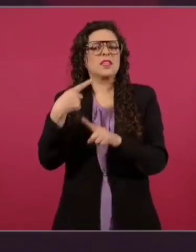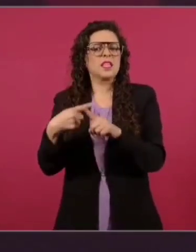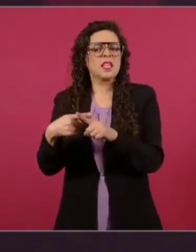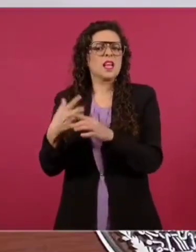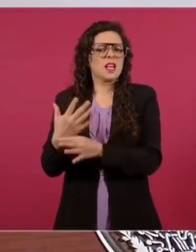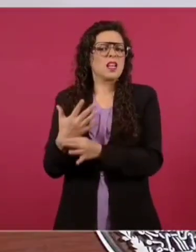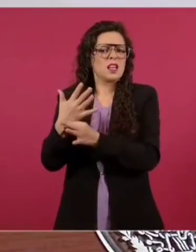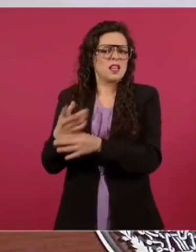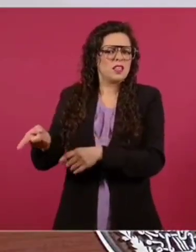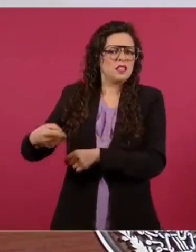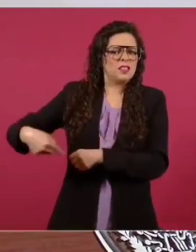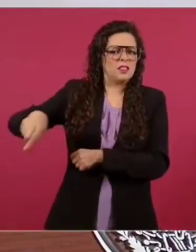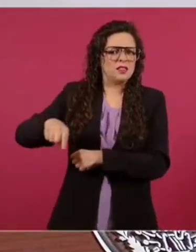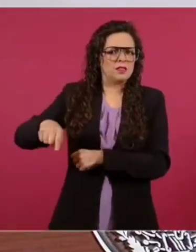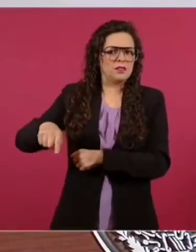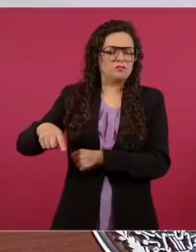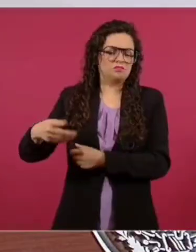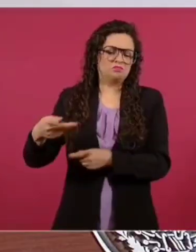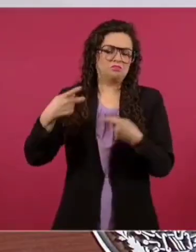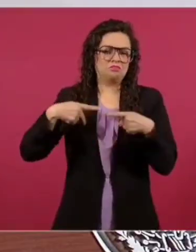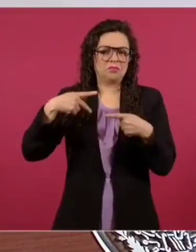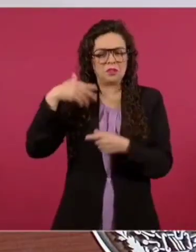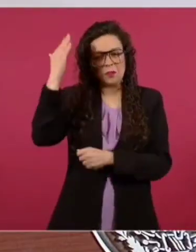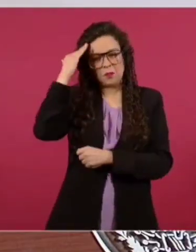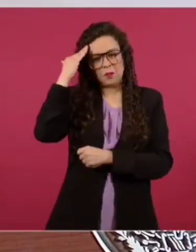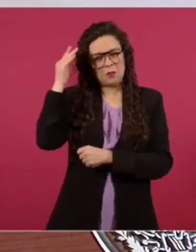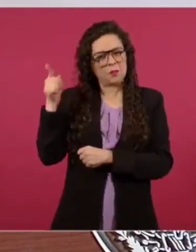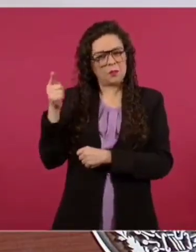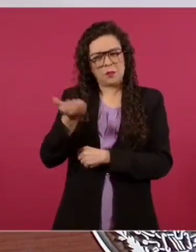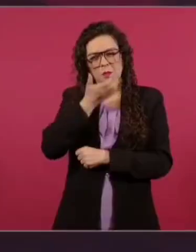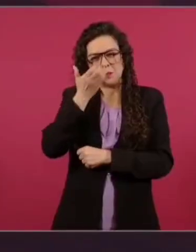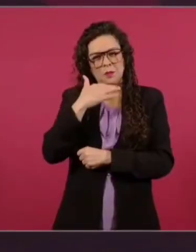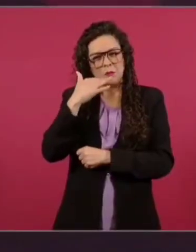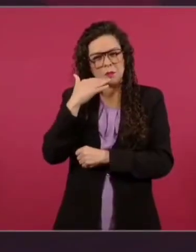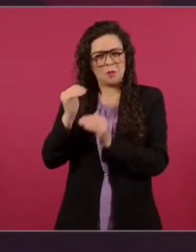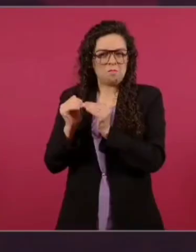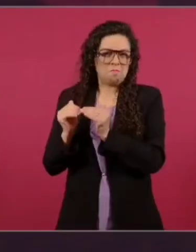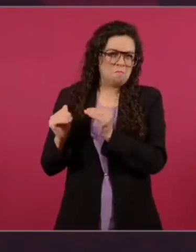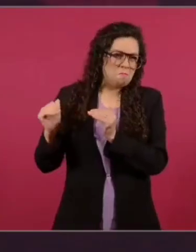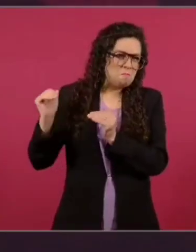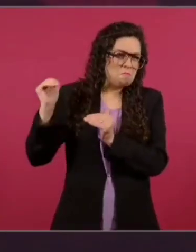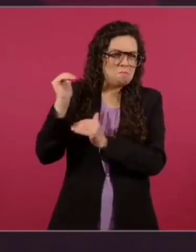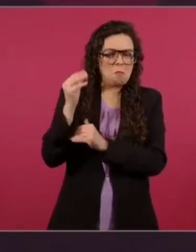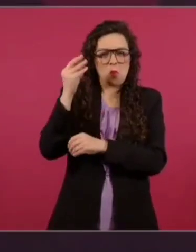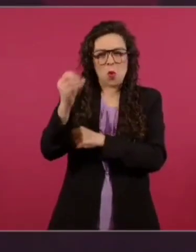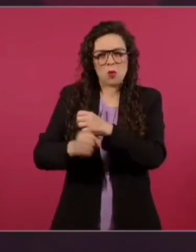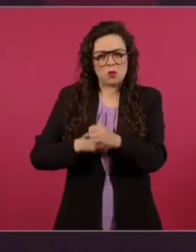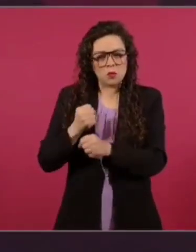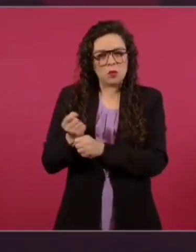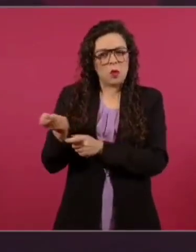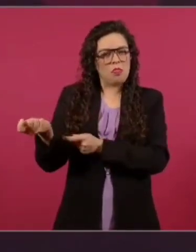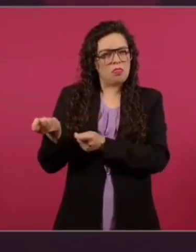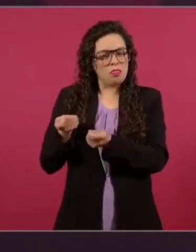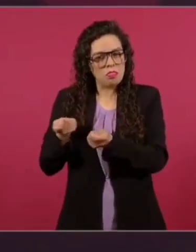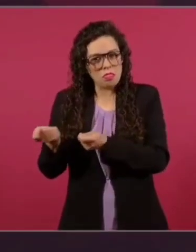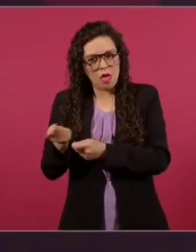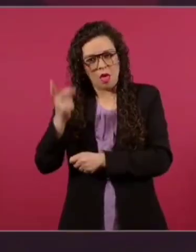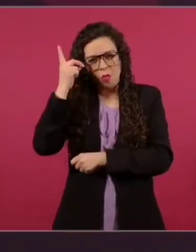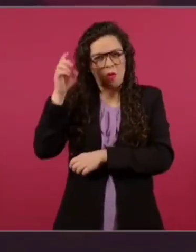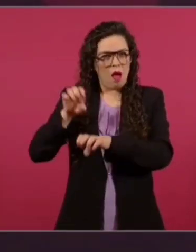oligarcas y sus hachichincles y intelectuales orgánicos.